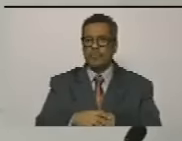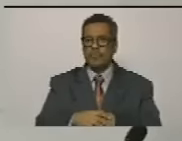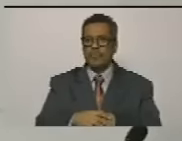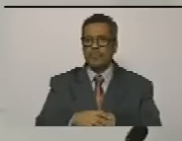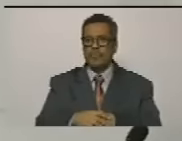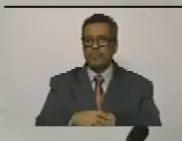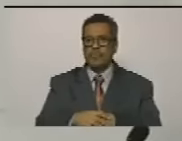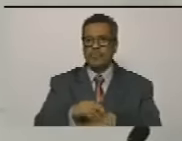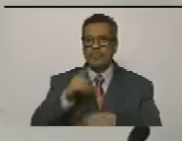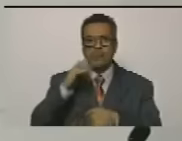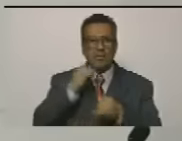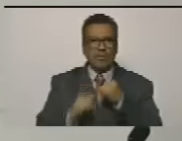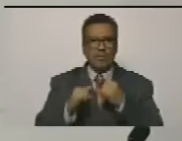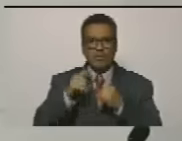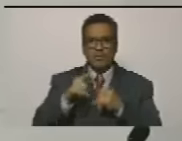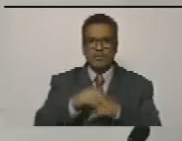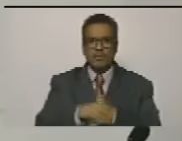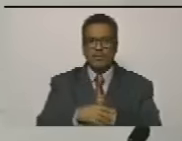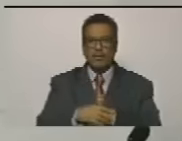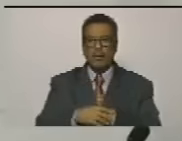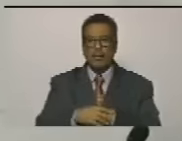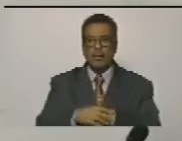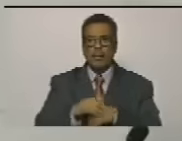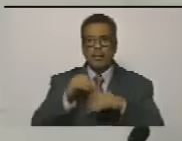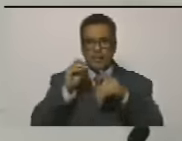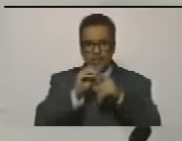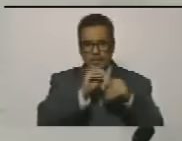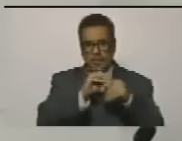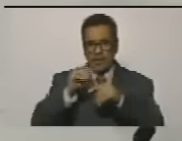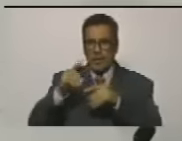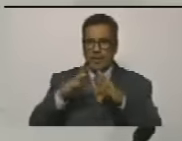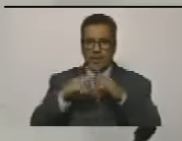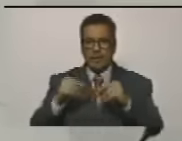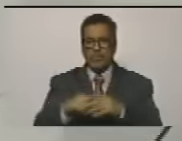y por último y los convoco a todos